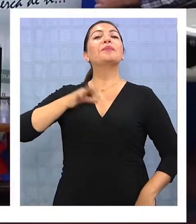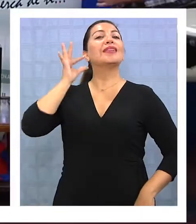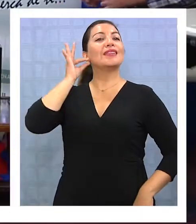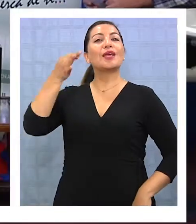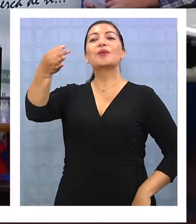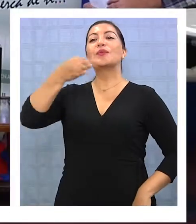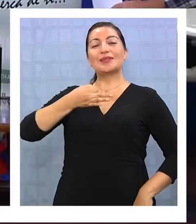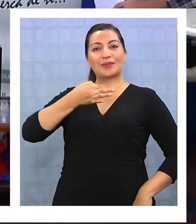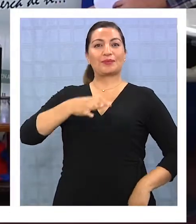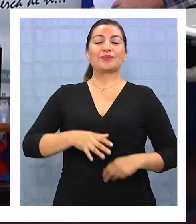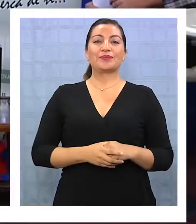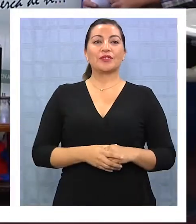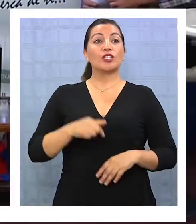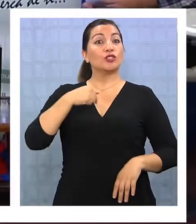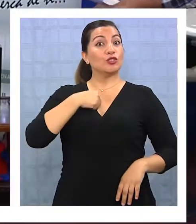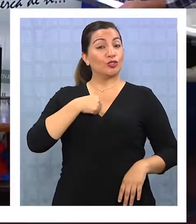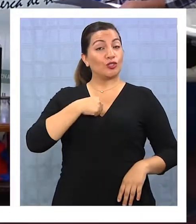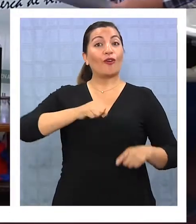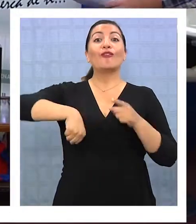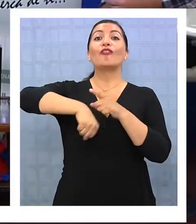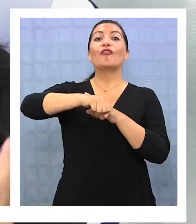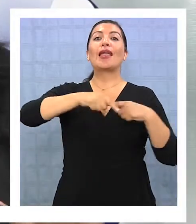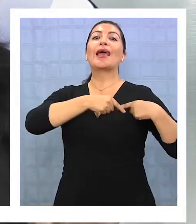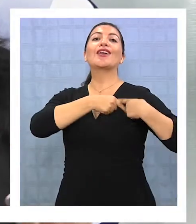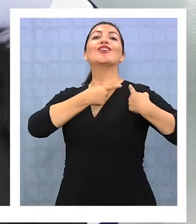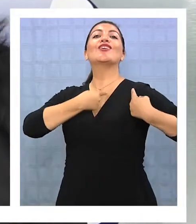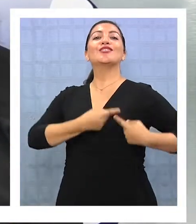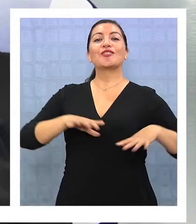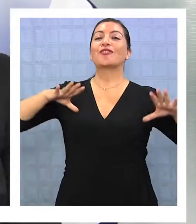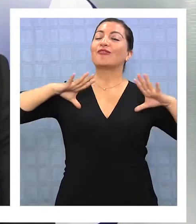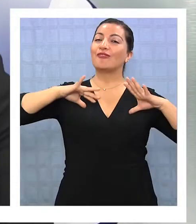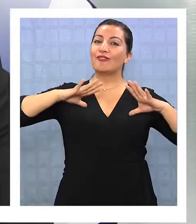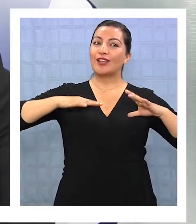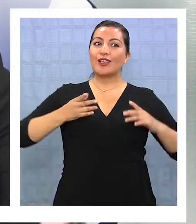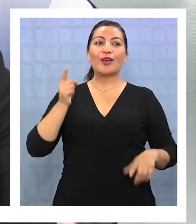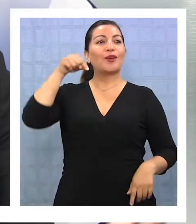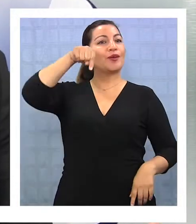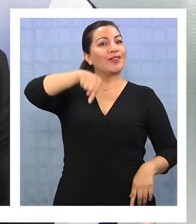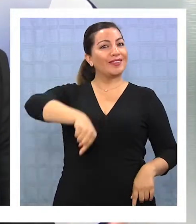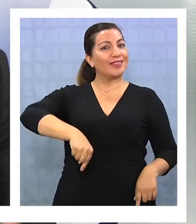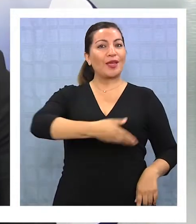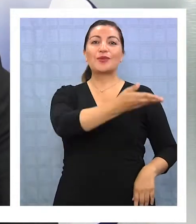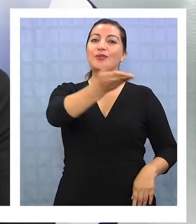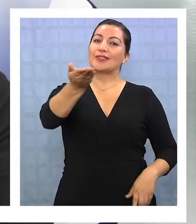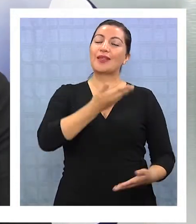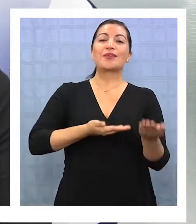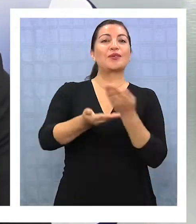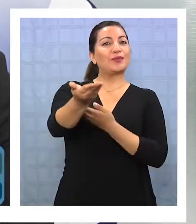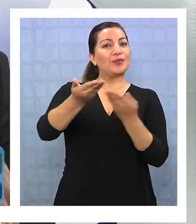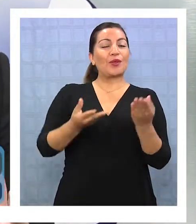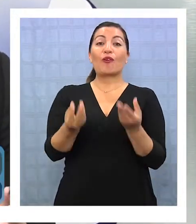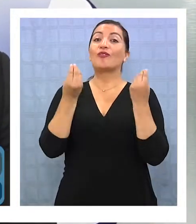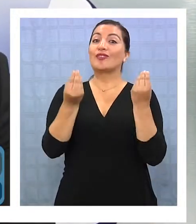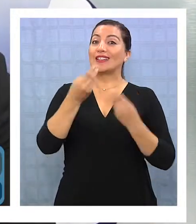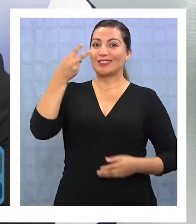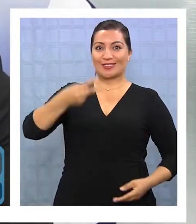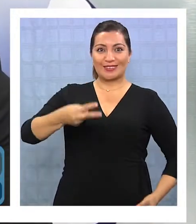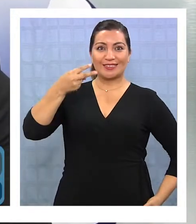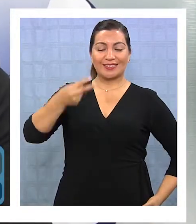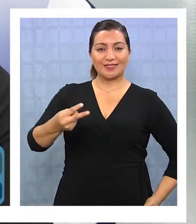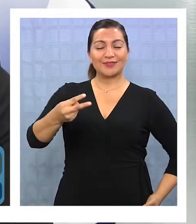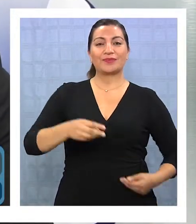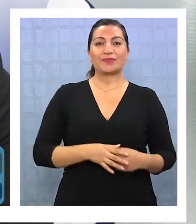Así es. Cuéntenme un poco. La verdad, bueno, yo soy futbolera de corazón, así que feliz de estar hoy día aquí con ustedes, compartiendo esta muy buena